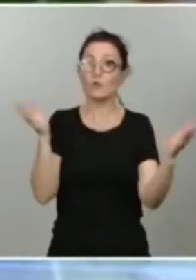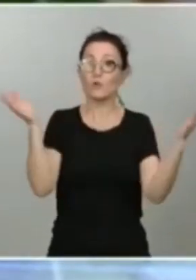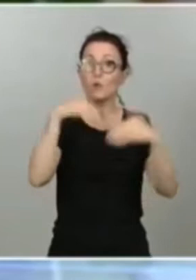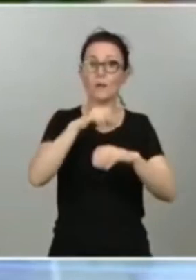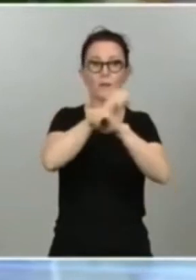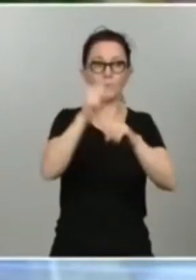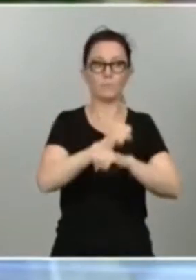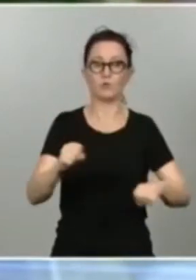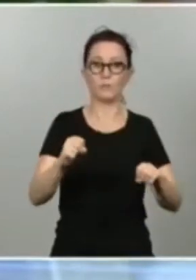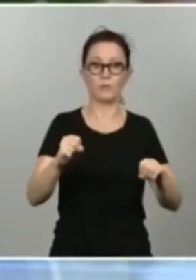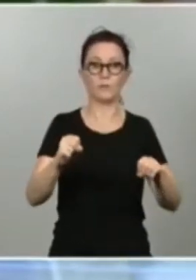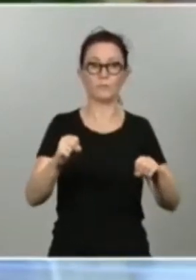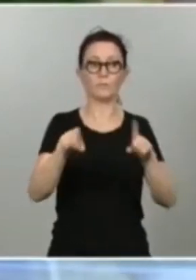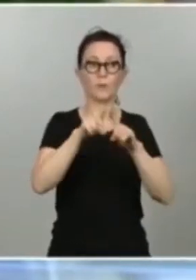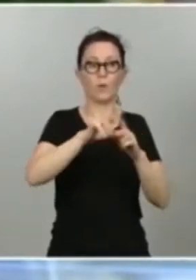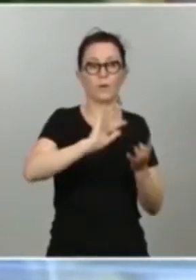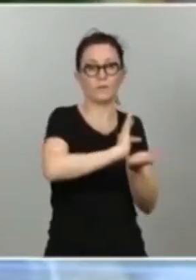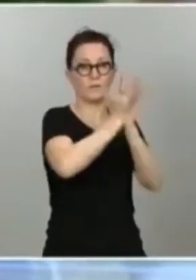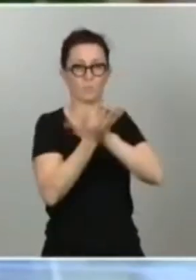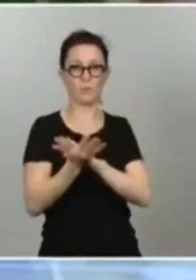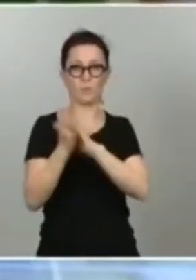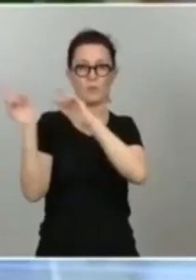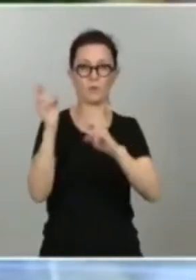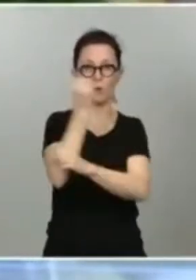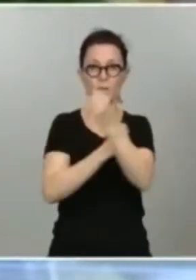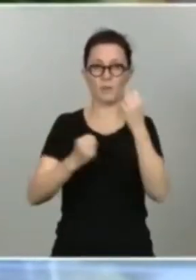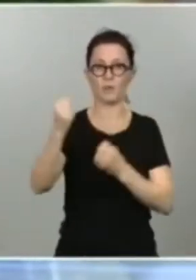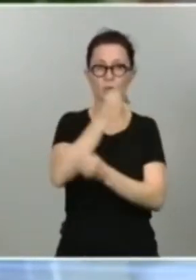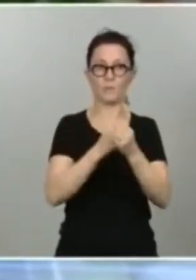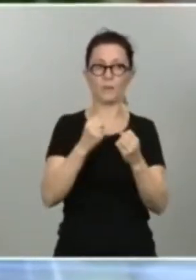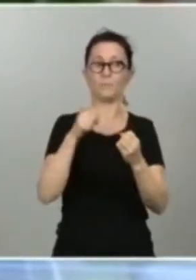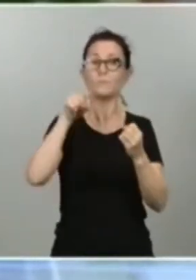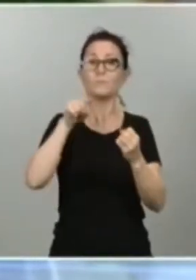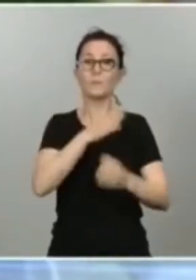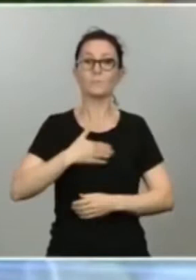esa gran transformación para esa nueva economía. Y para ello el papel de los agentes sociales es crucial.